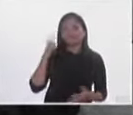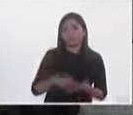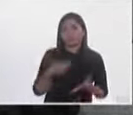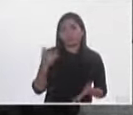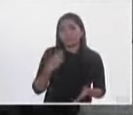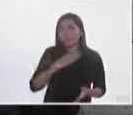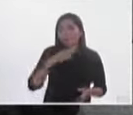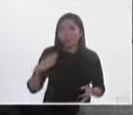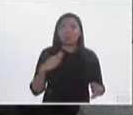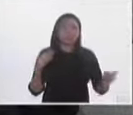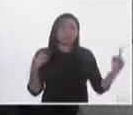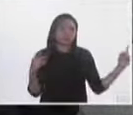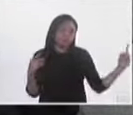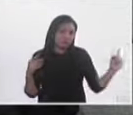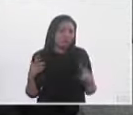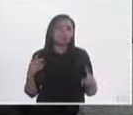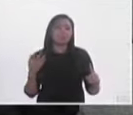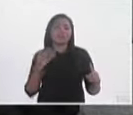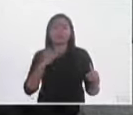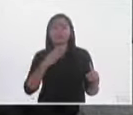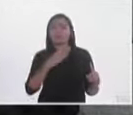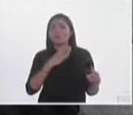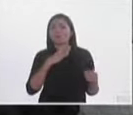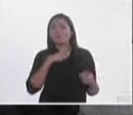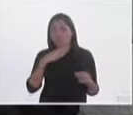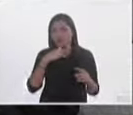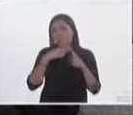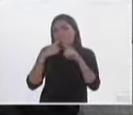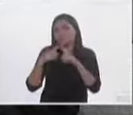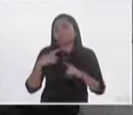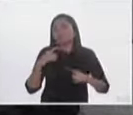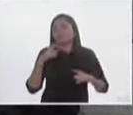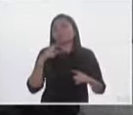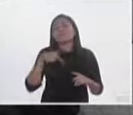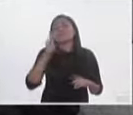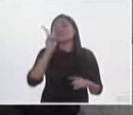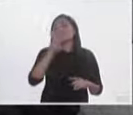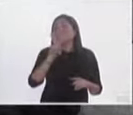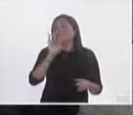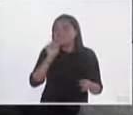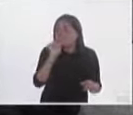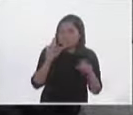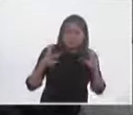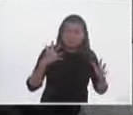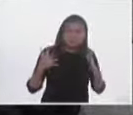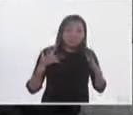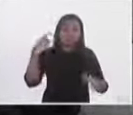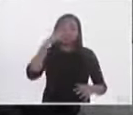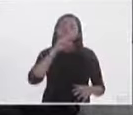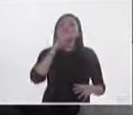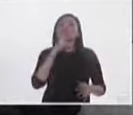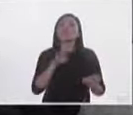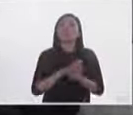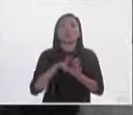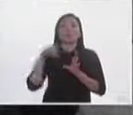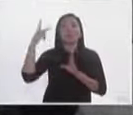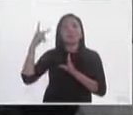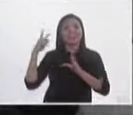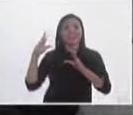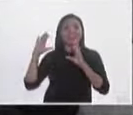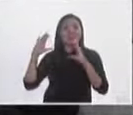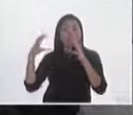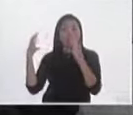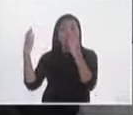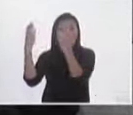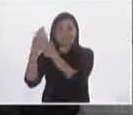eso es algo positivo, sin embargo, no hay que tener muchas expectativas porque, sobre todo, en los órganos colegiados, como es el tema del Congreso, hay que